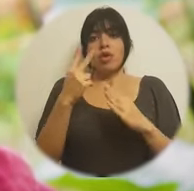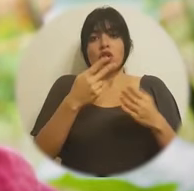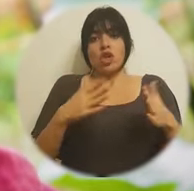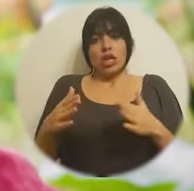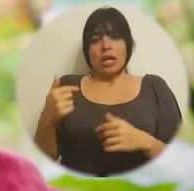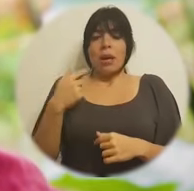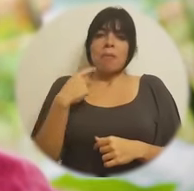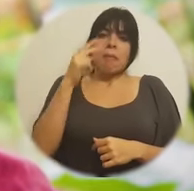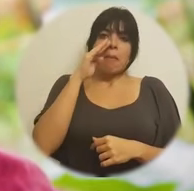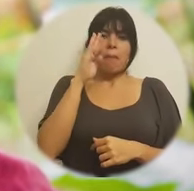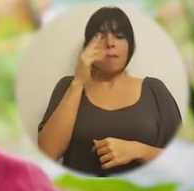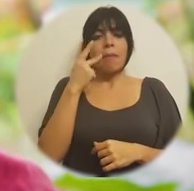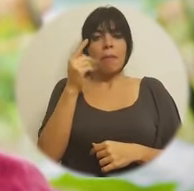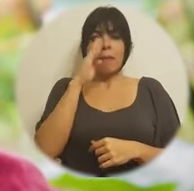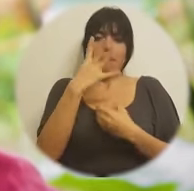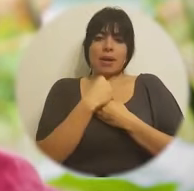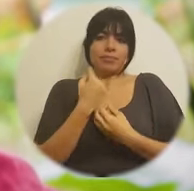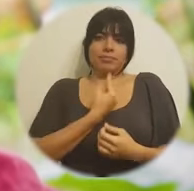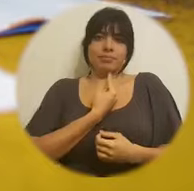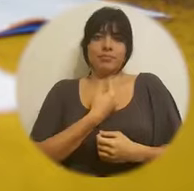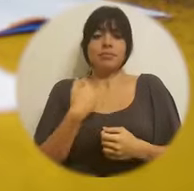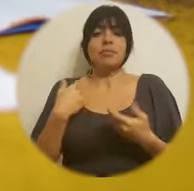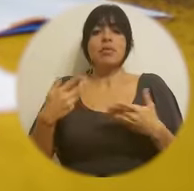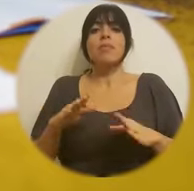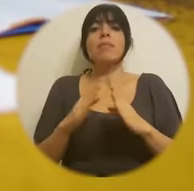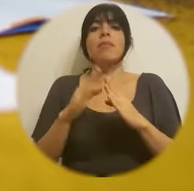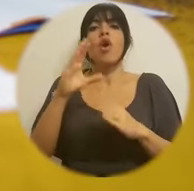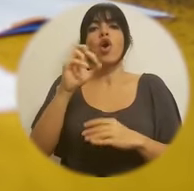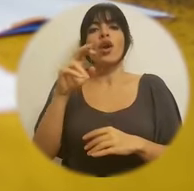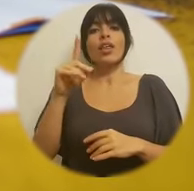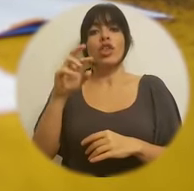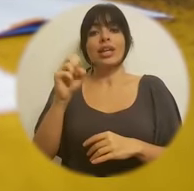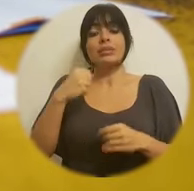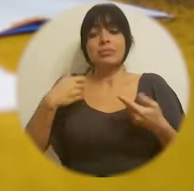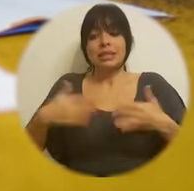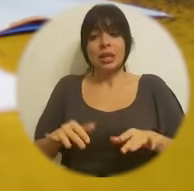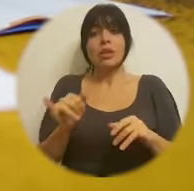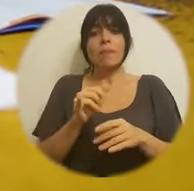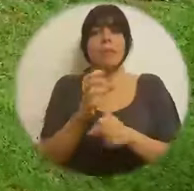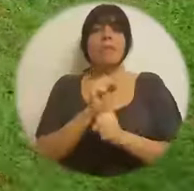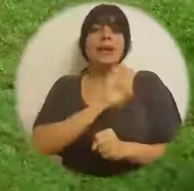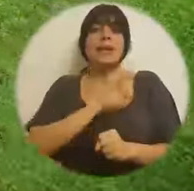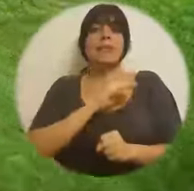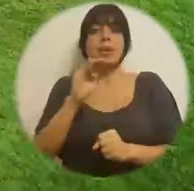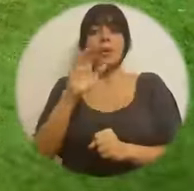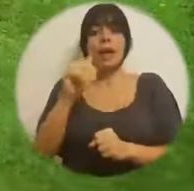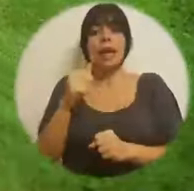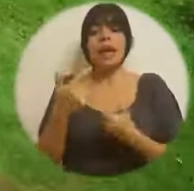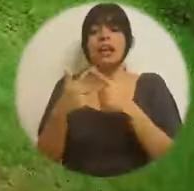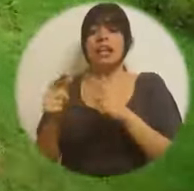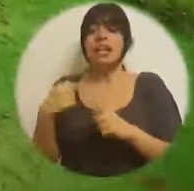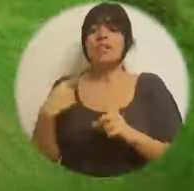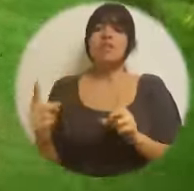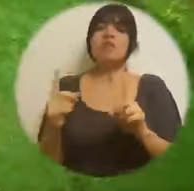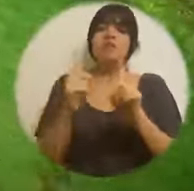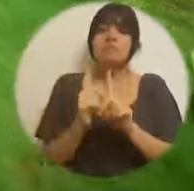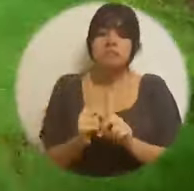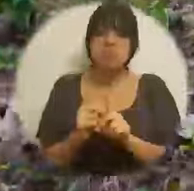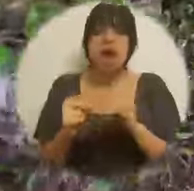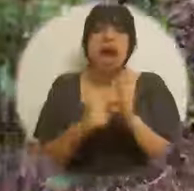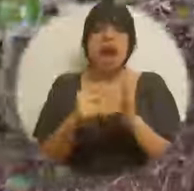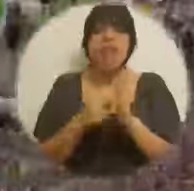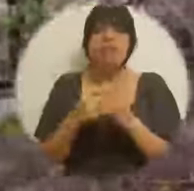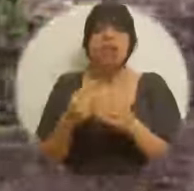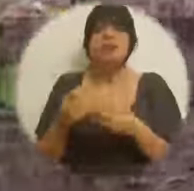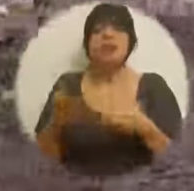Vivo con mis dos hijos, soy papá y mamá, vivo en Pueblo Nuevo de Zabalita. También mis hijos tienen el beneficio de la beca, sus ratos libres yo me los traigo así a la parcela,